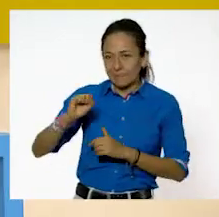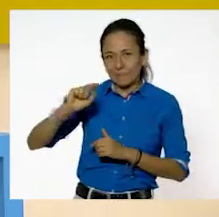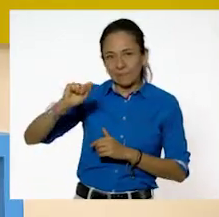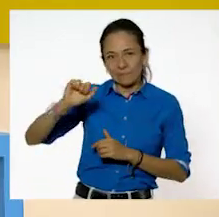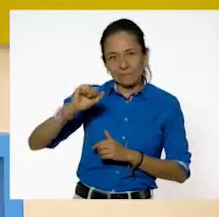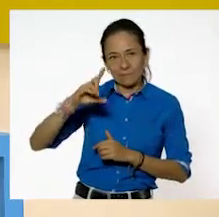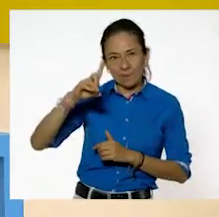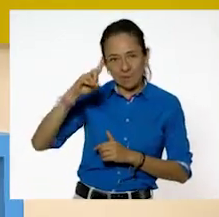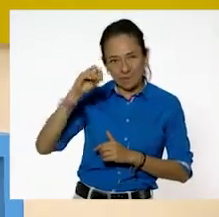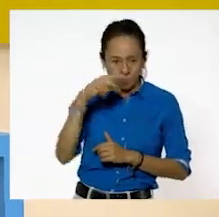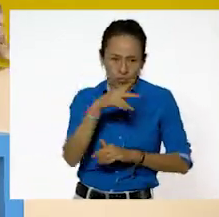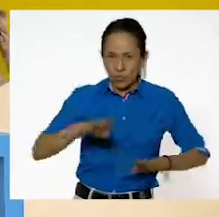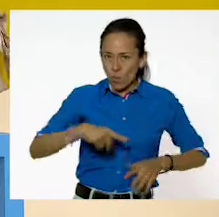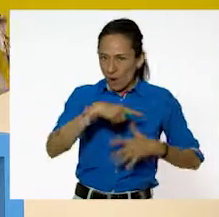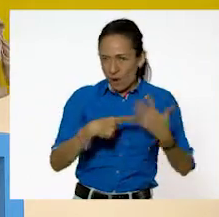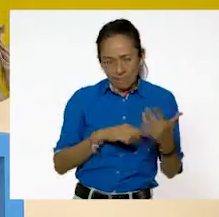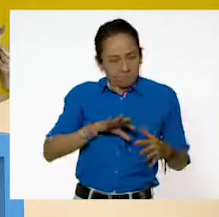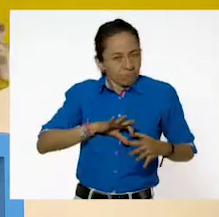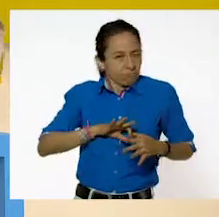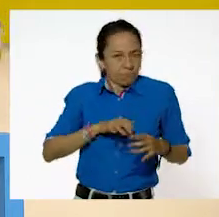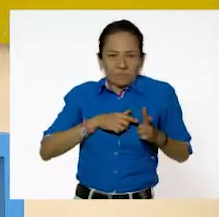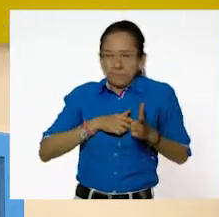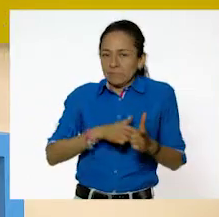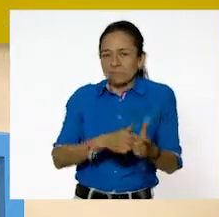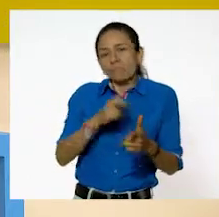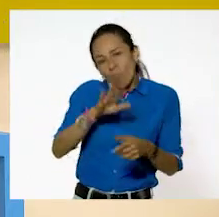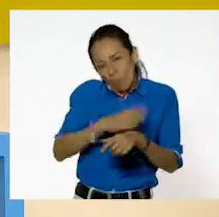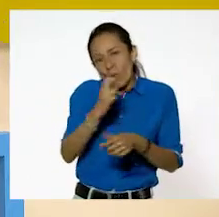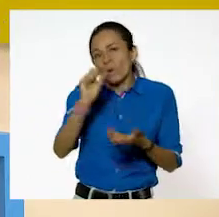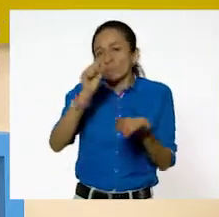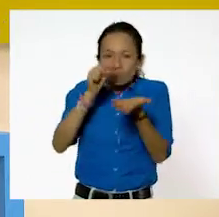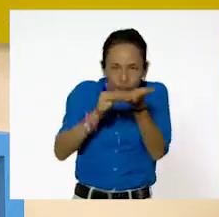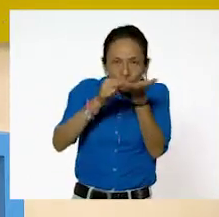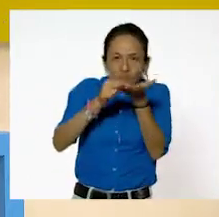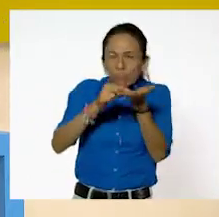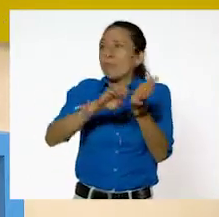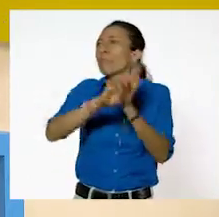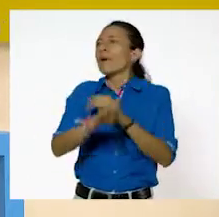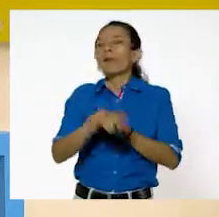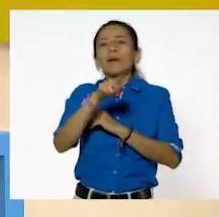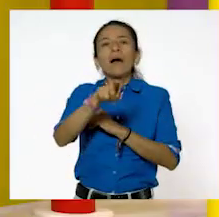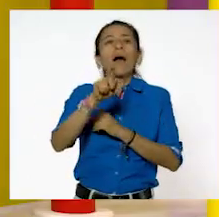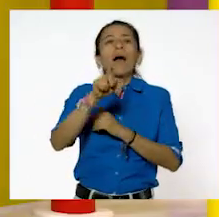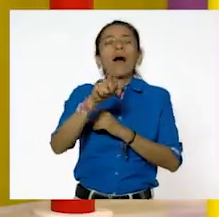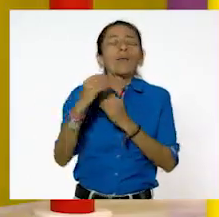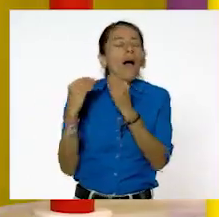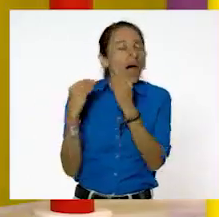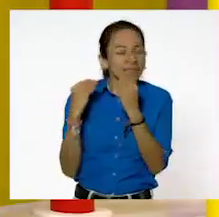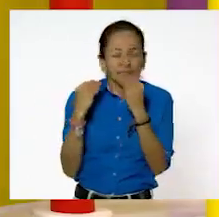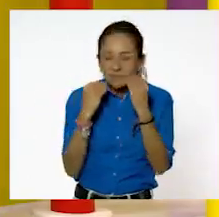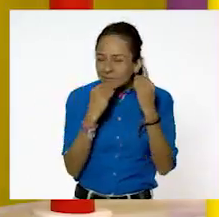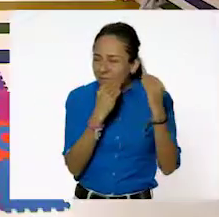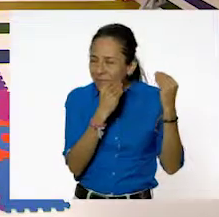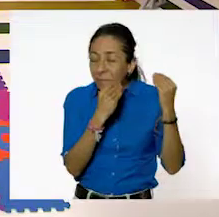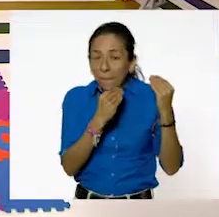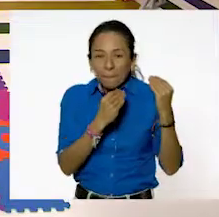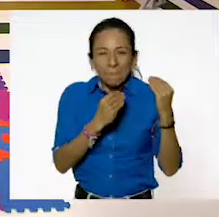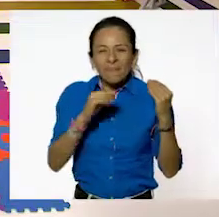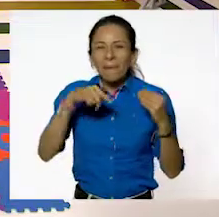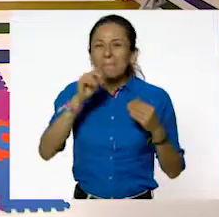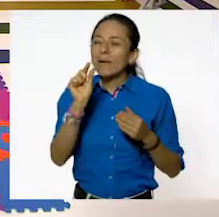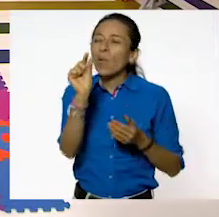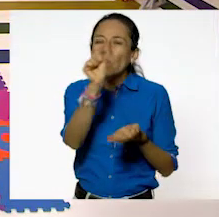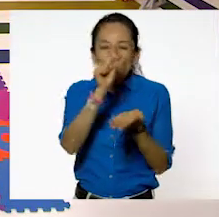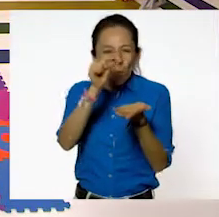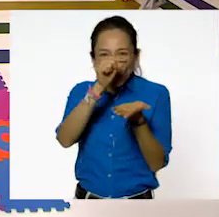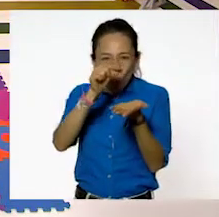pudo pasar. Y seguramente se darán cuenta cuando ustedes hacen una rica, por ejemplo, agua de sandía. Y te quedan los trocitos. Así es.